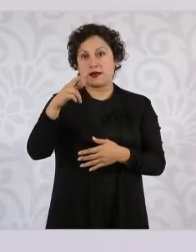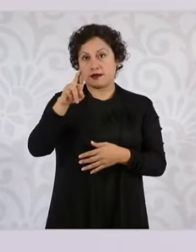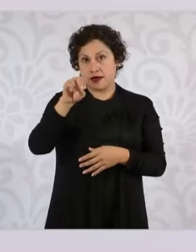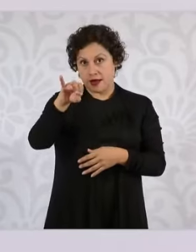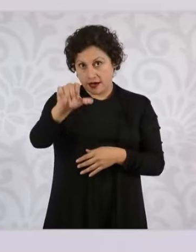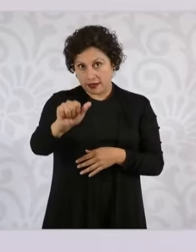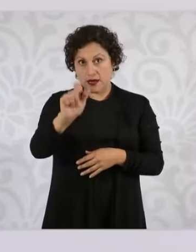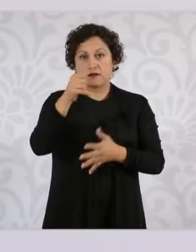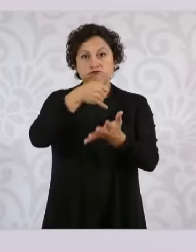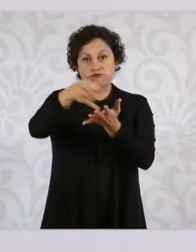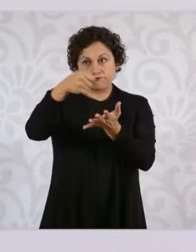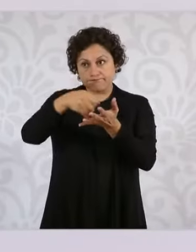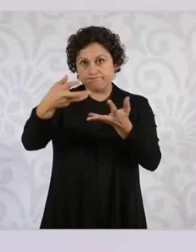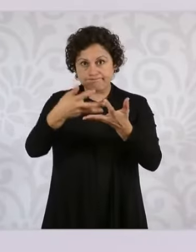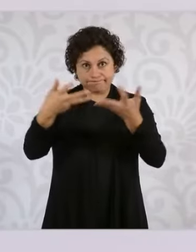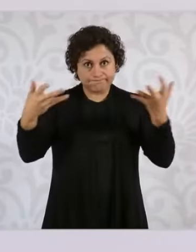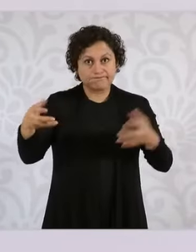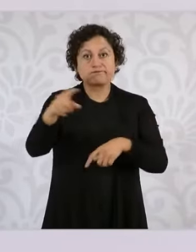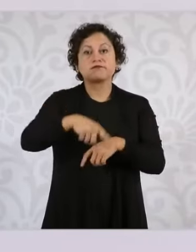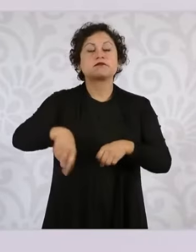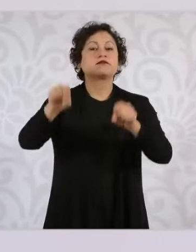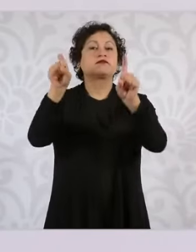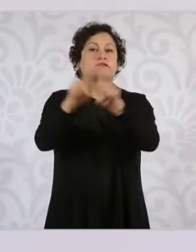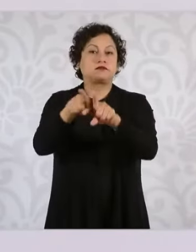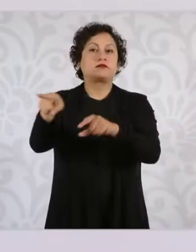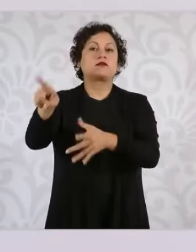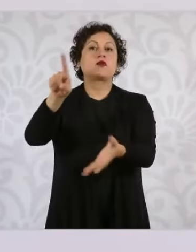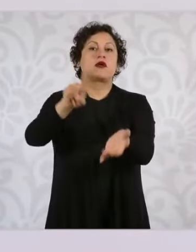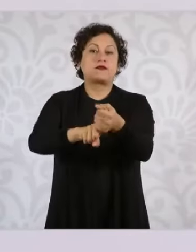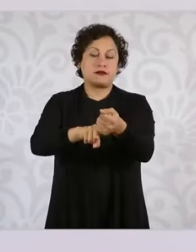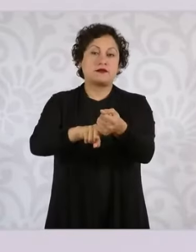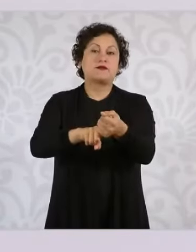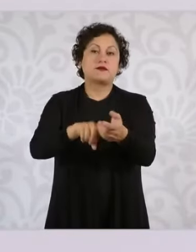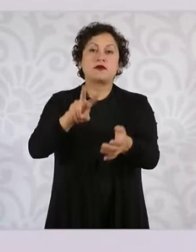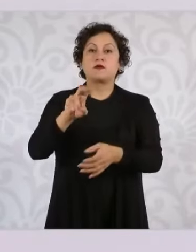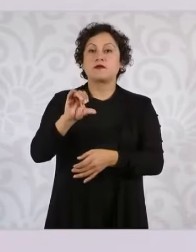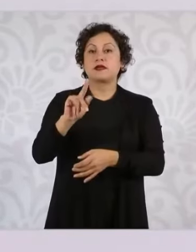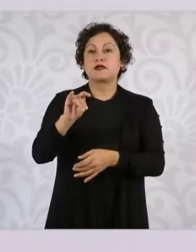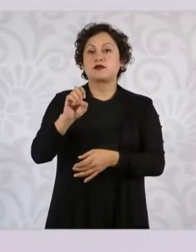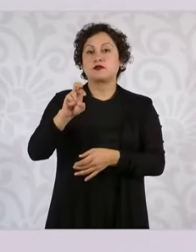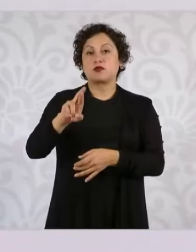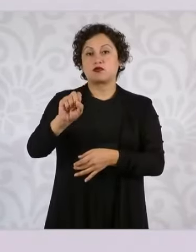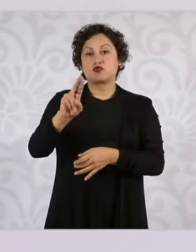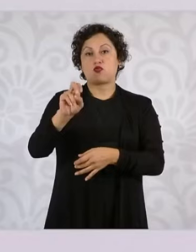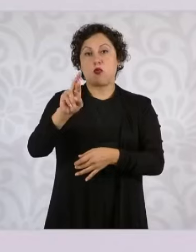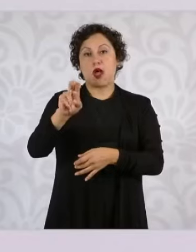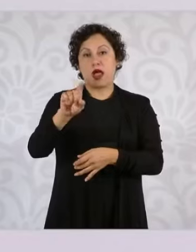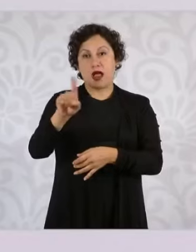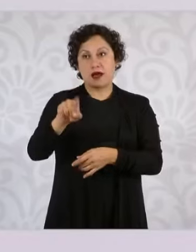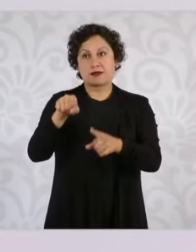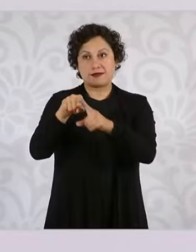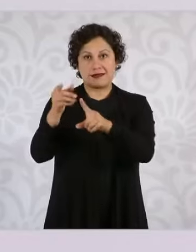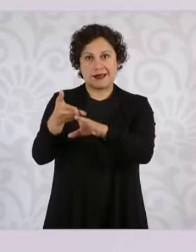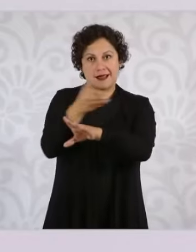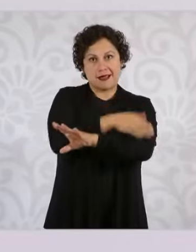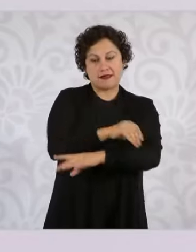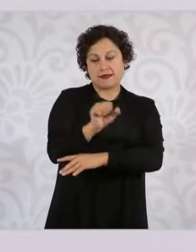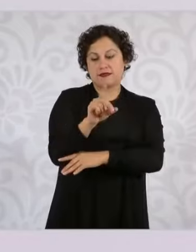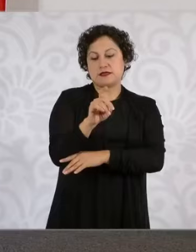una... Víctor Suárez se fue de Procurador Agrario, que estaba en Sader.